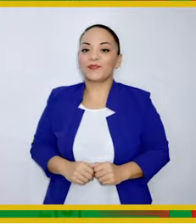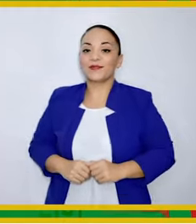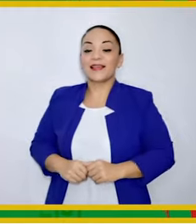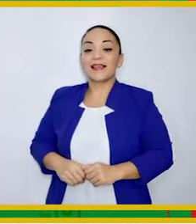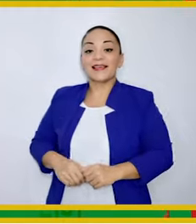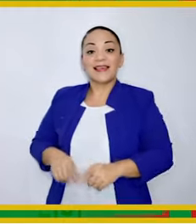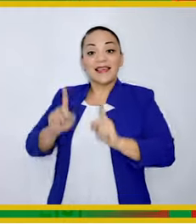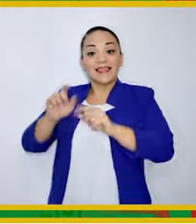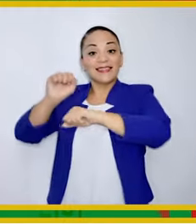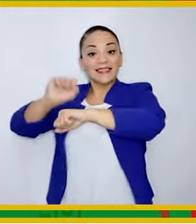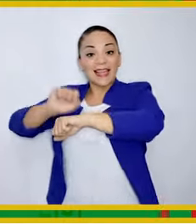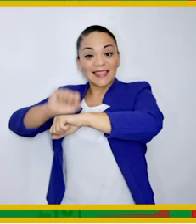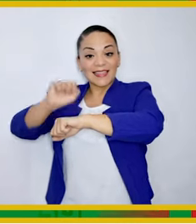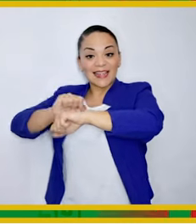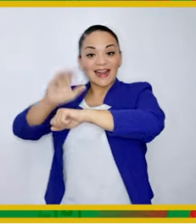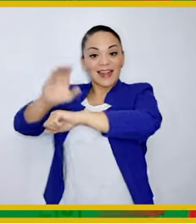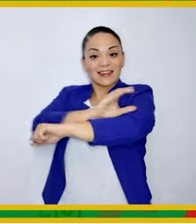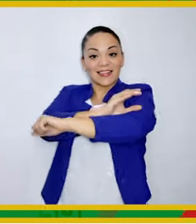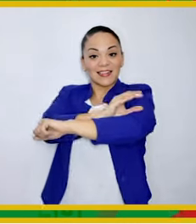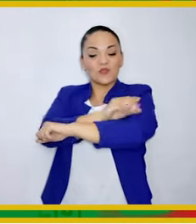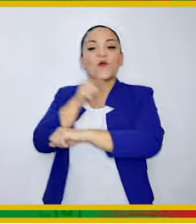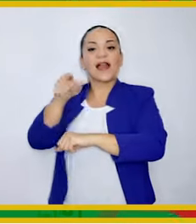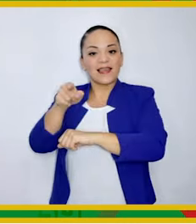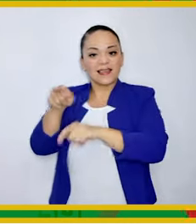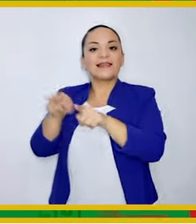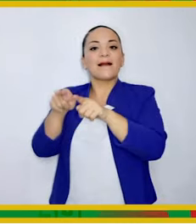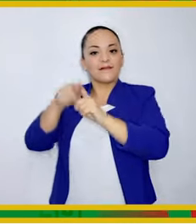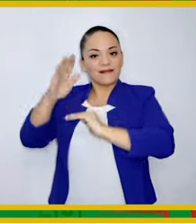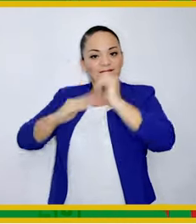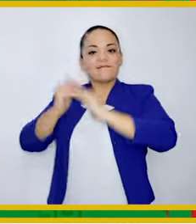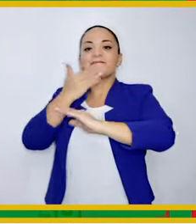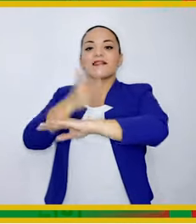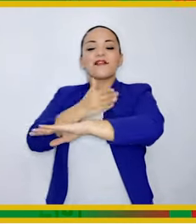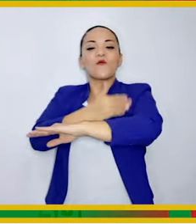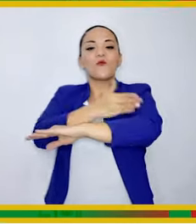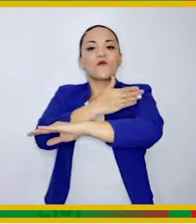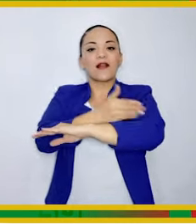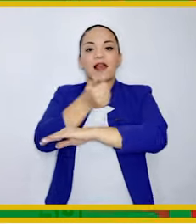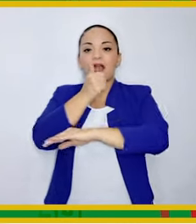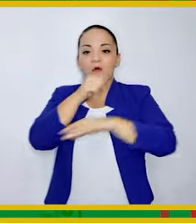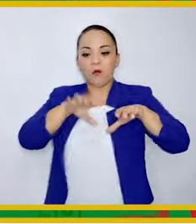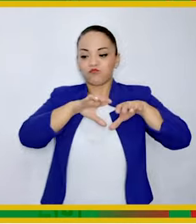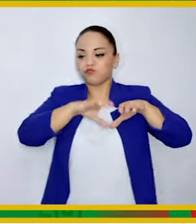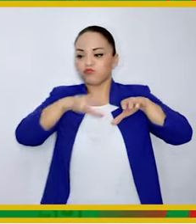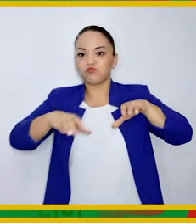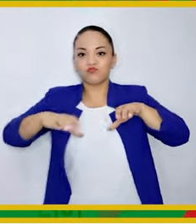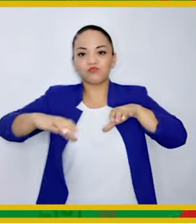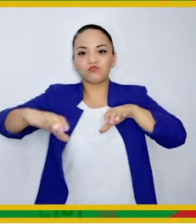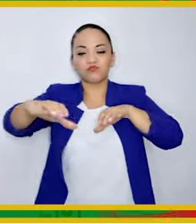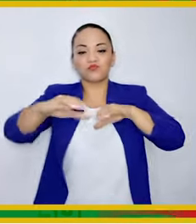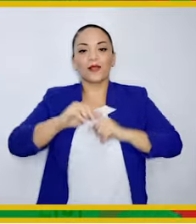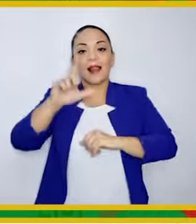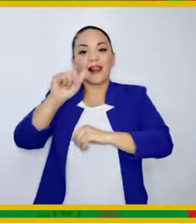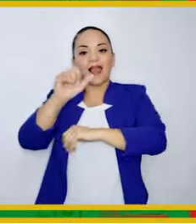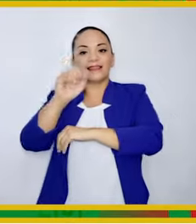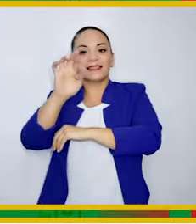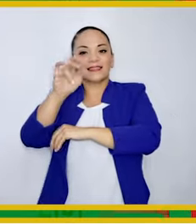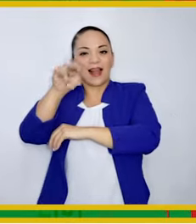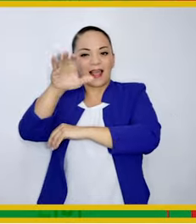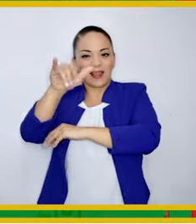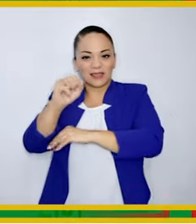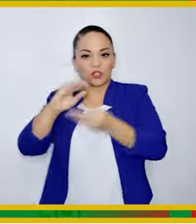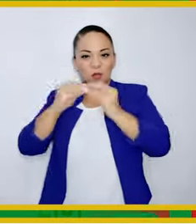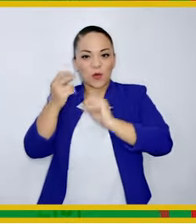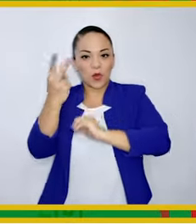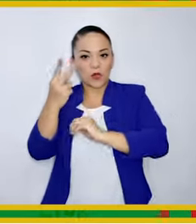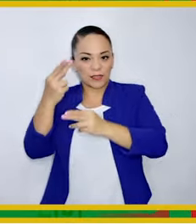En Sardinal de Carrillo mejoras al acueducto integrado Las